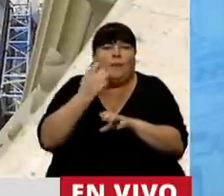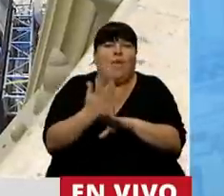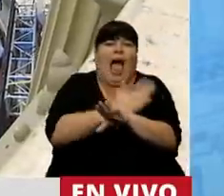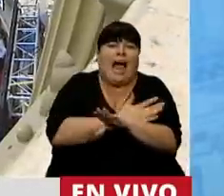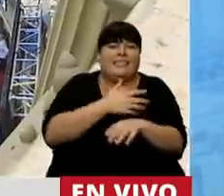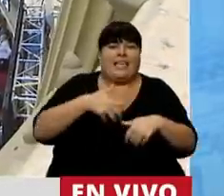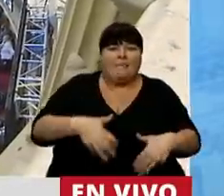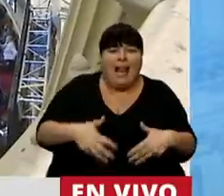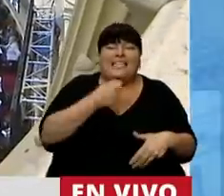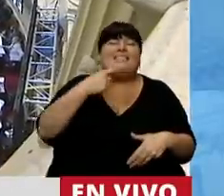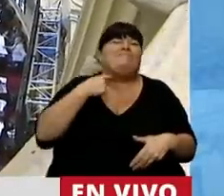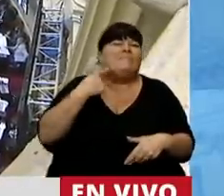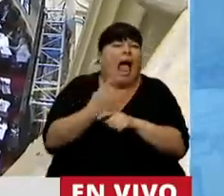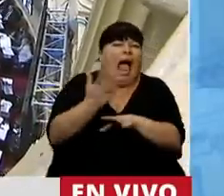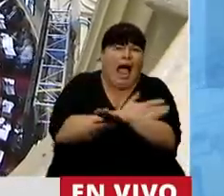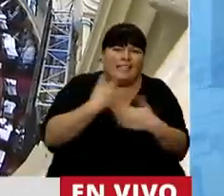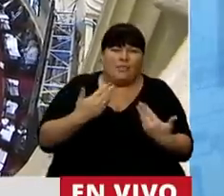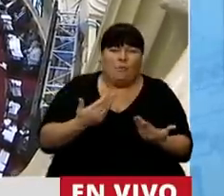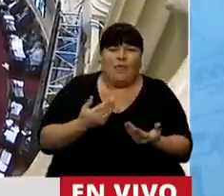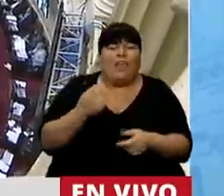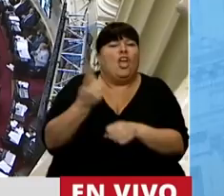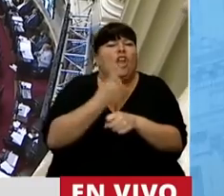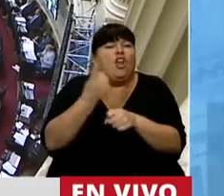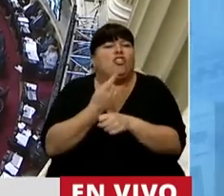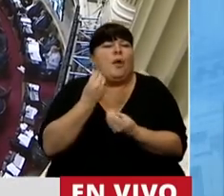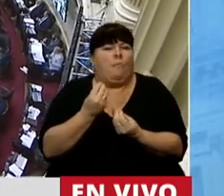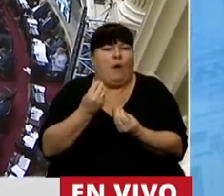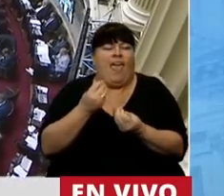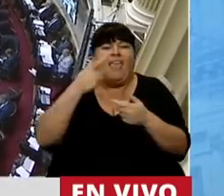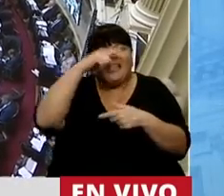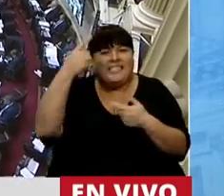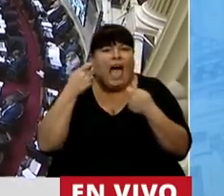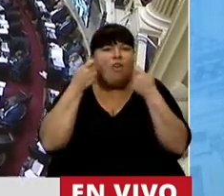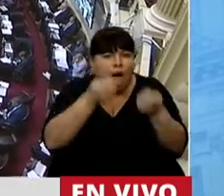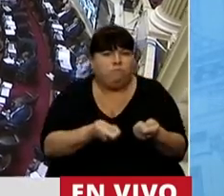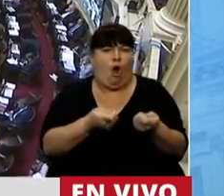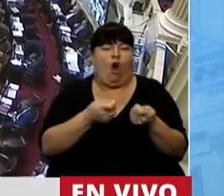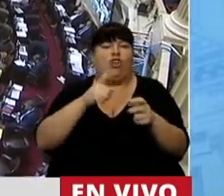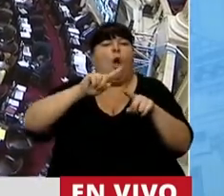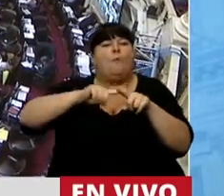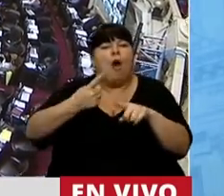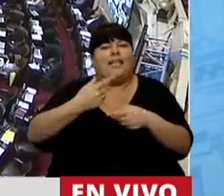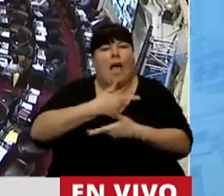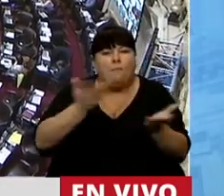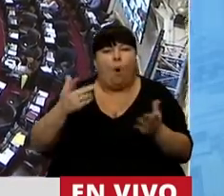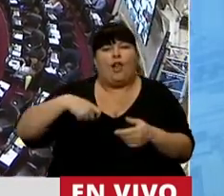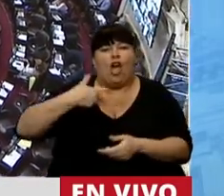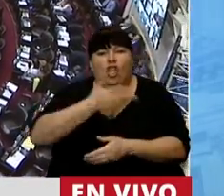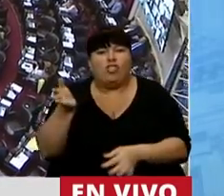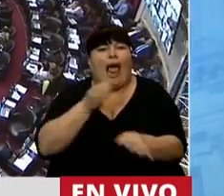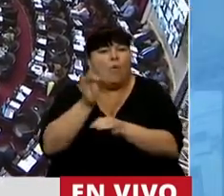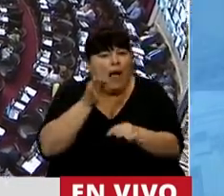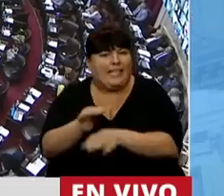un embarazo no deseado. Fracaso porque no podemos acercar un Estado presente que con políticas públicas, sociales,